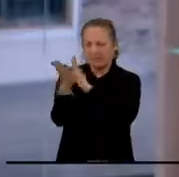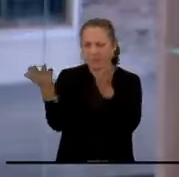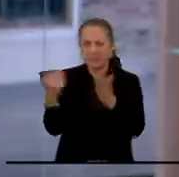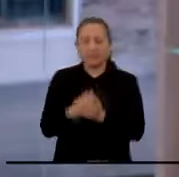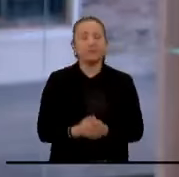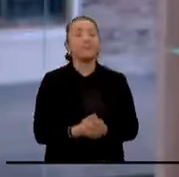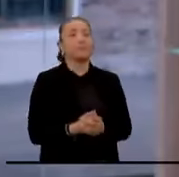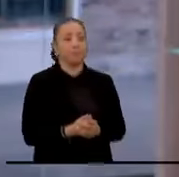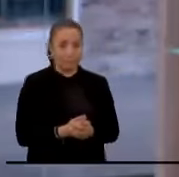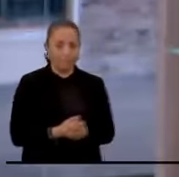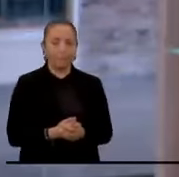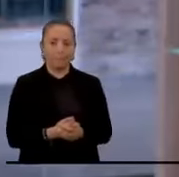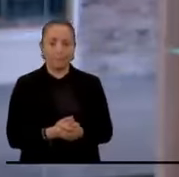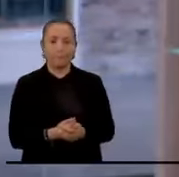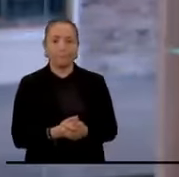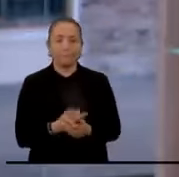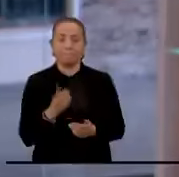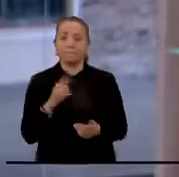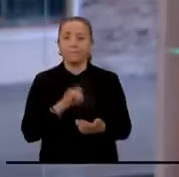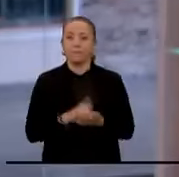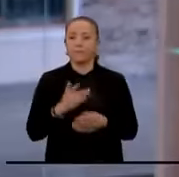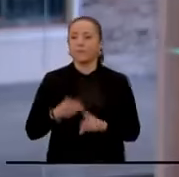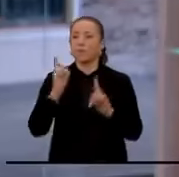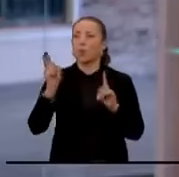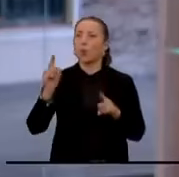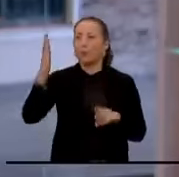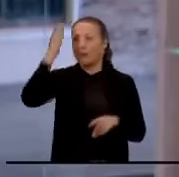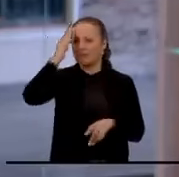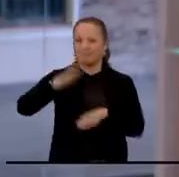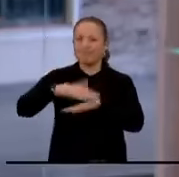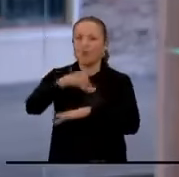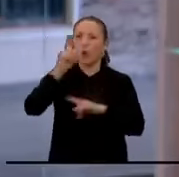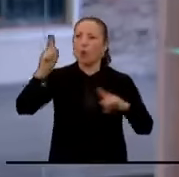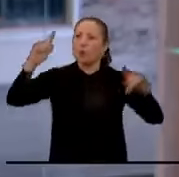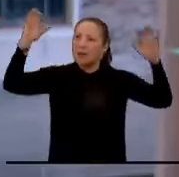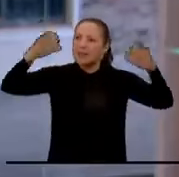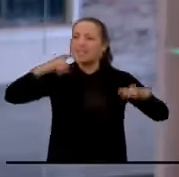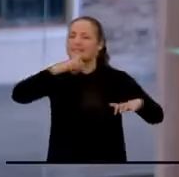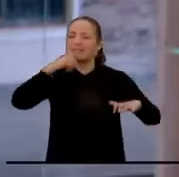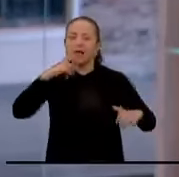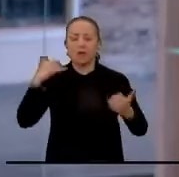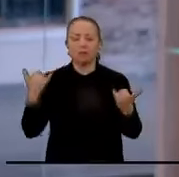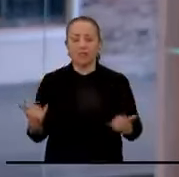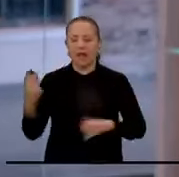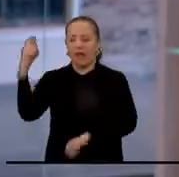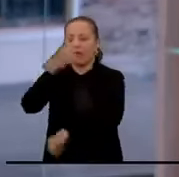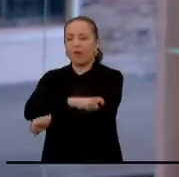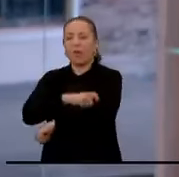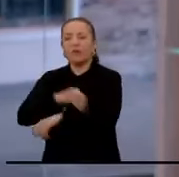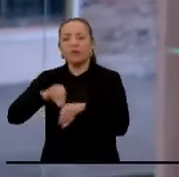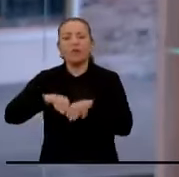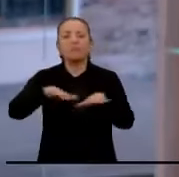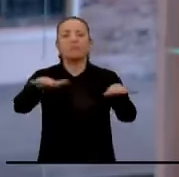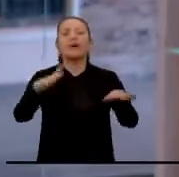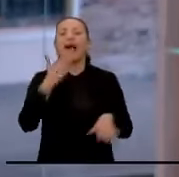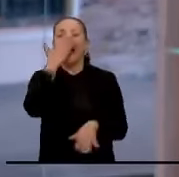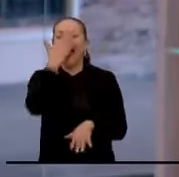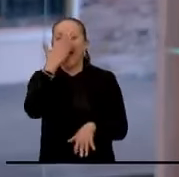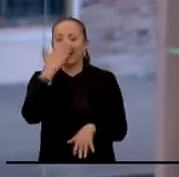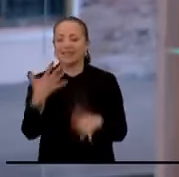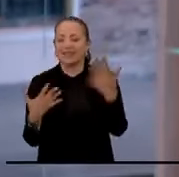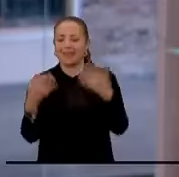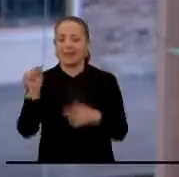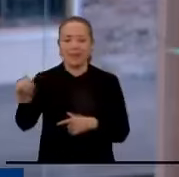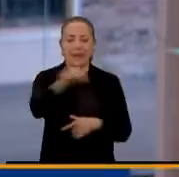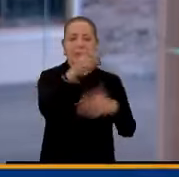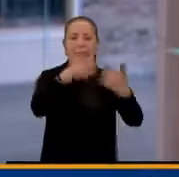luego de conocerse que como consecuencia de la intensa sequía que se vive en el país, Ecopetrol suspendió el suministro de gas para 13 empresas que firmaron